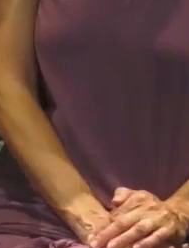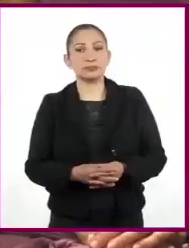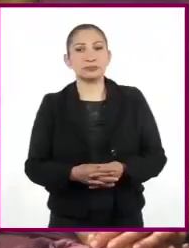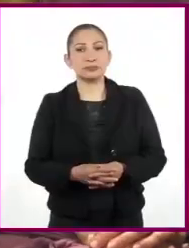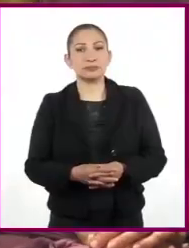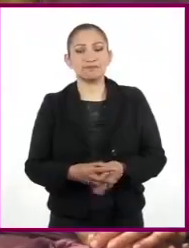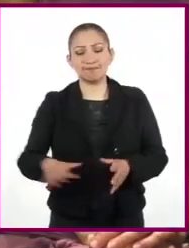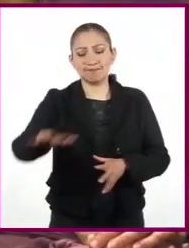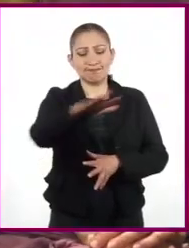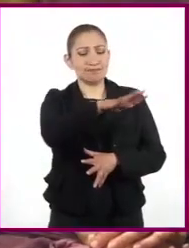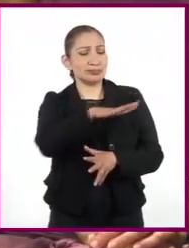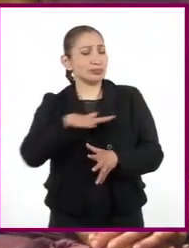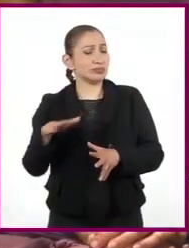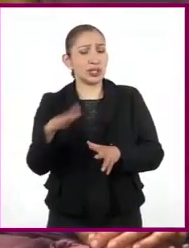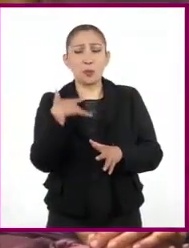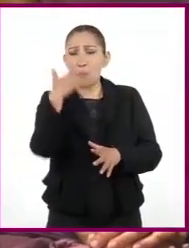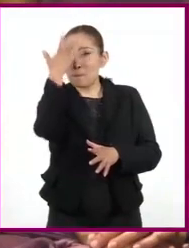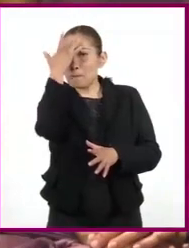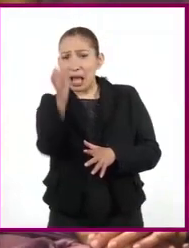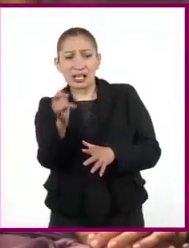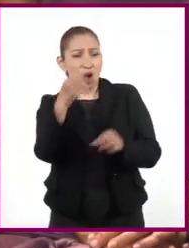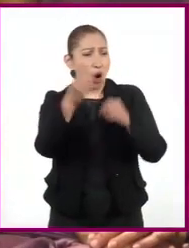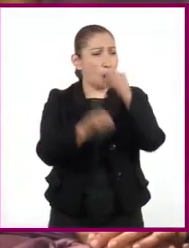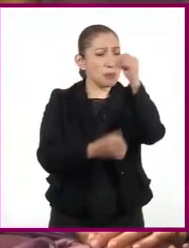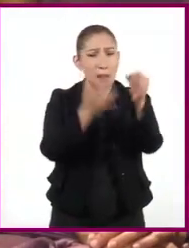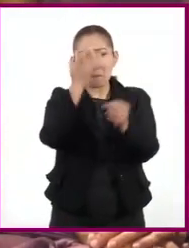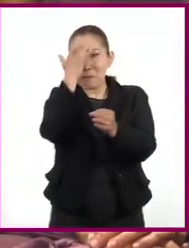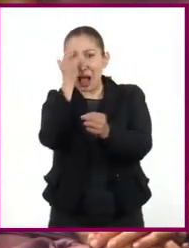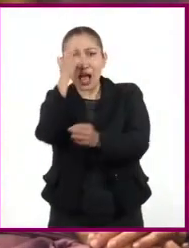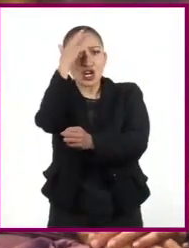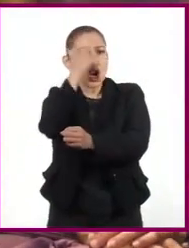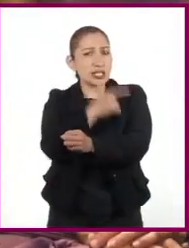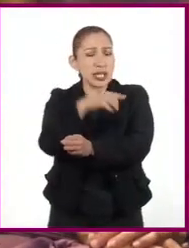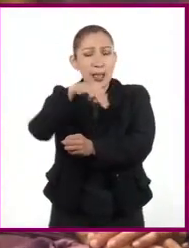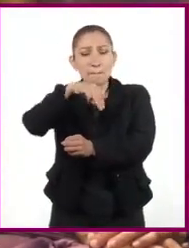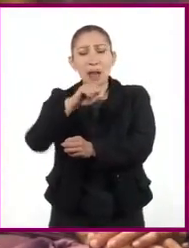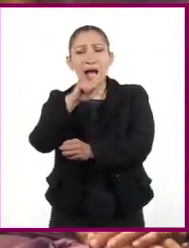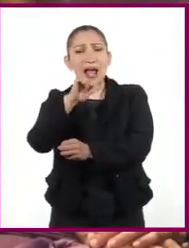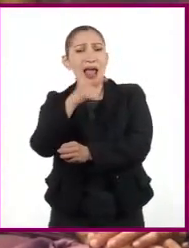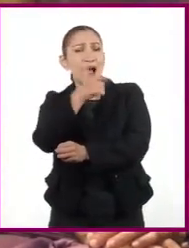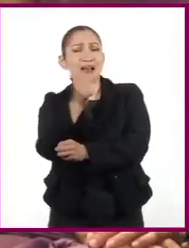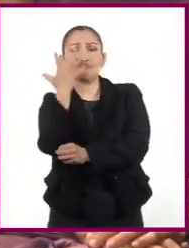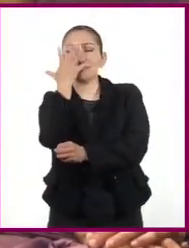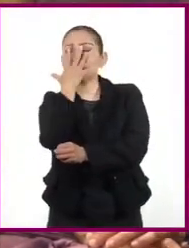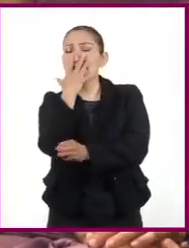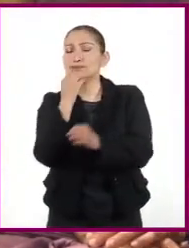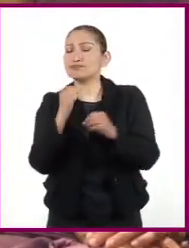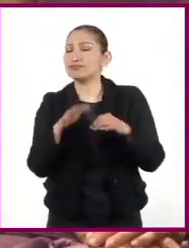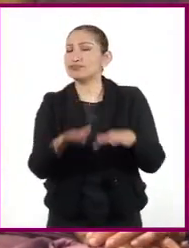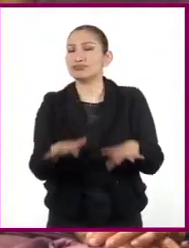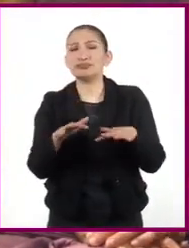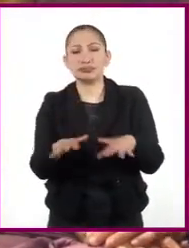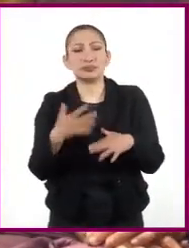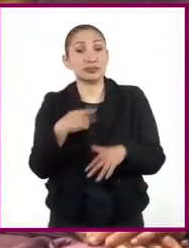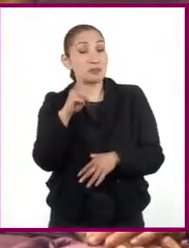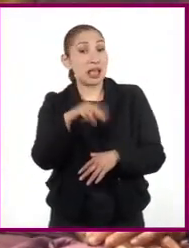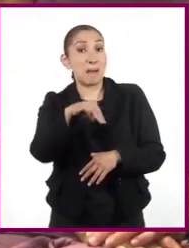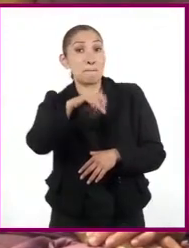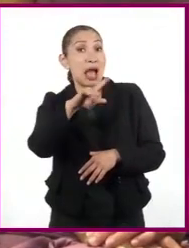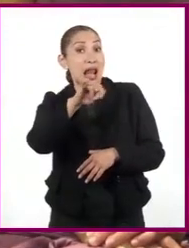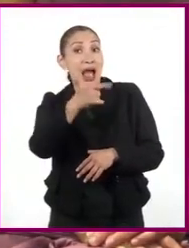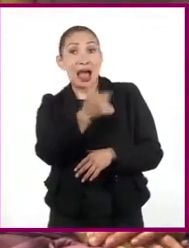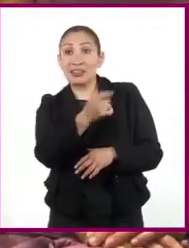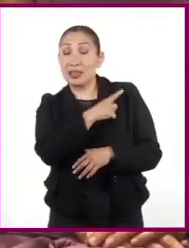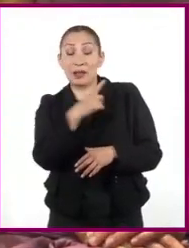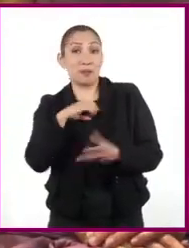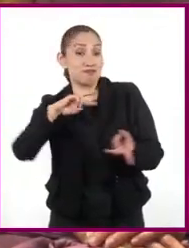El entorno es mágico, la obra es mágica, las noches en Málaga son maravillosas, así que... De nada, que Málaga se tiene